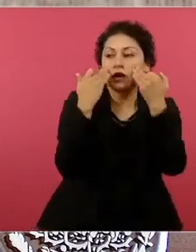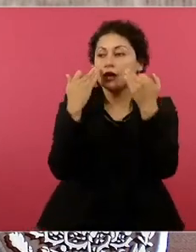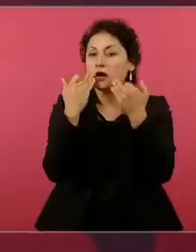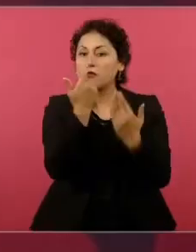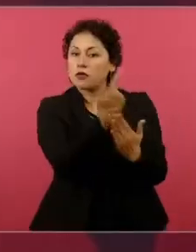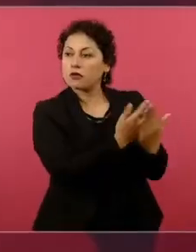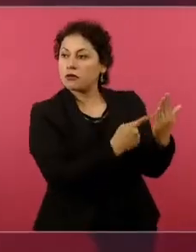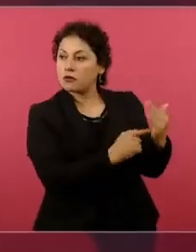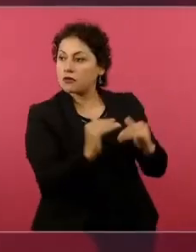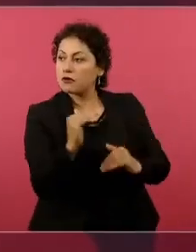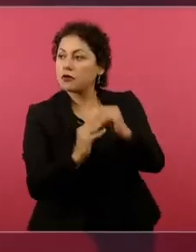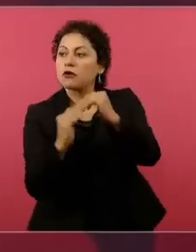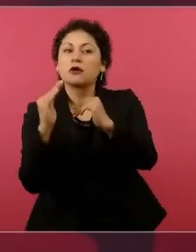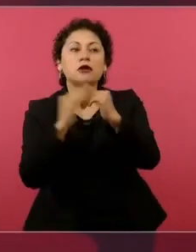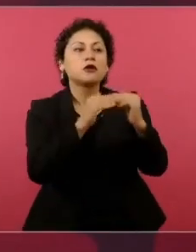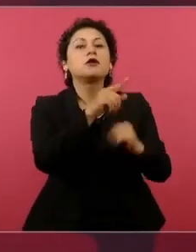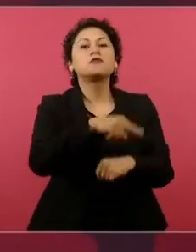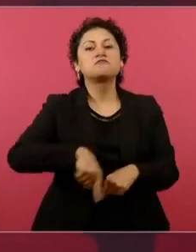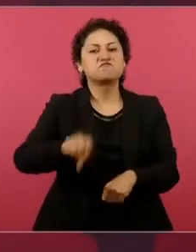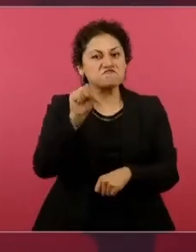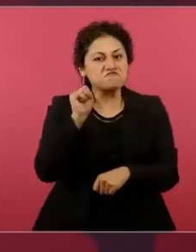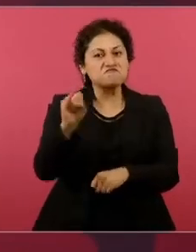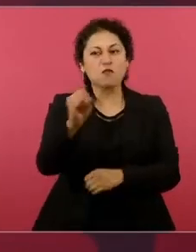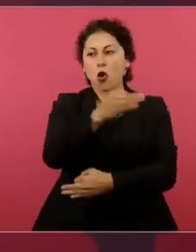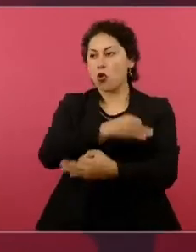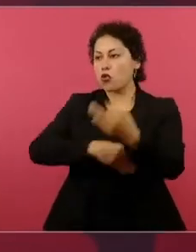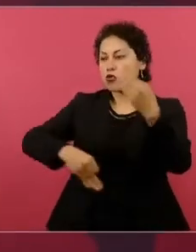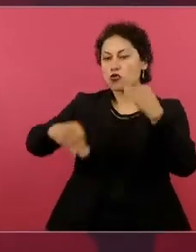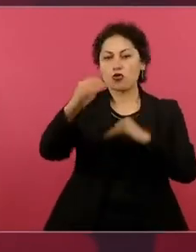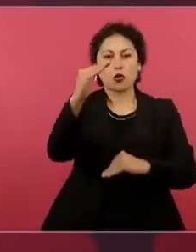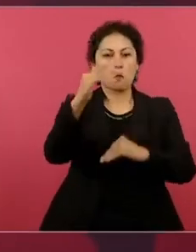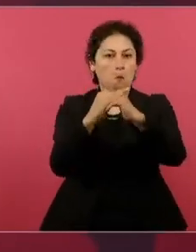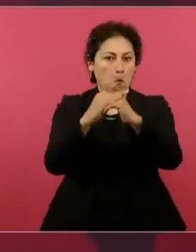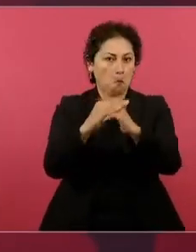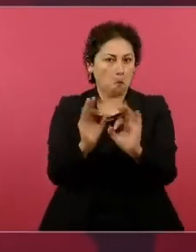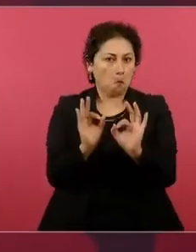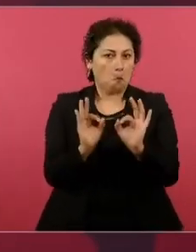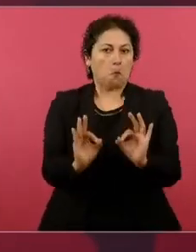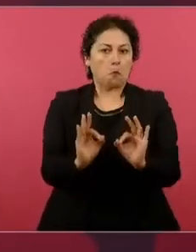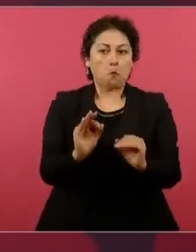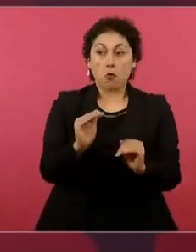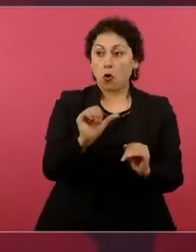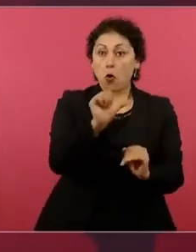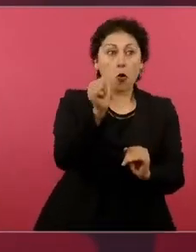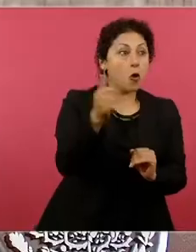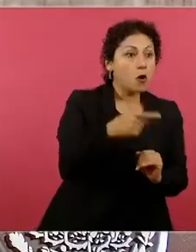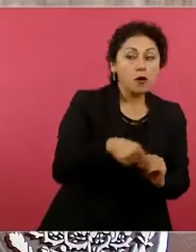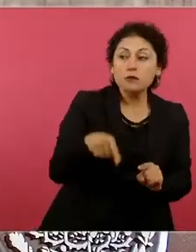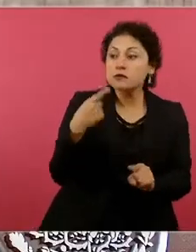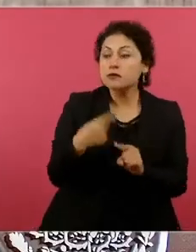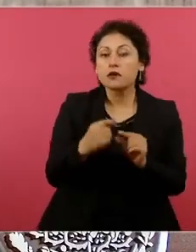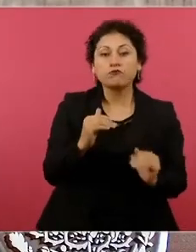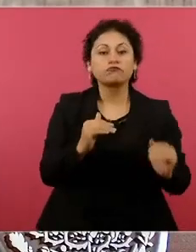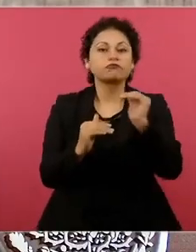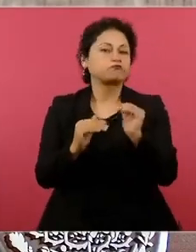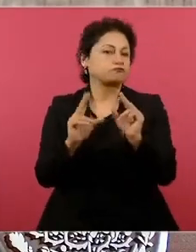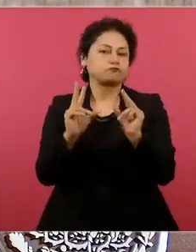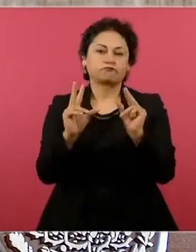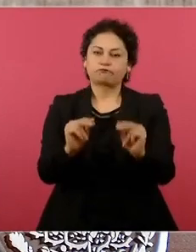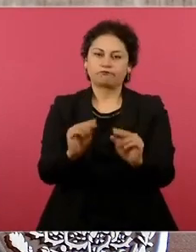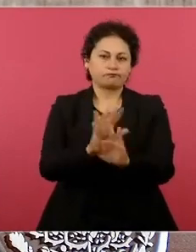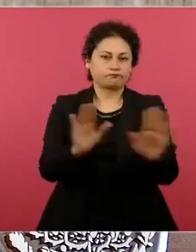máximos y efectivamente todos respetando esa política. Nadie por arriba del precio máximo, pero sí